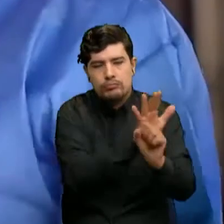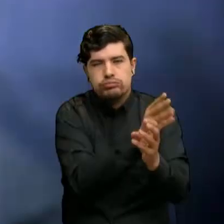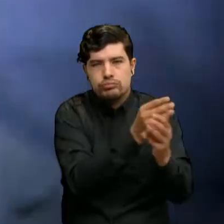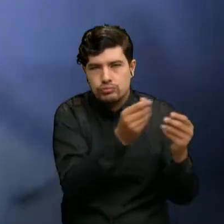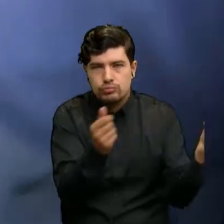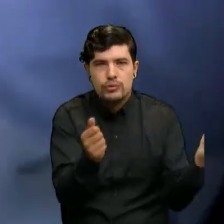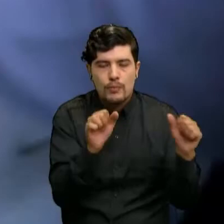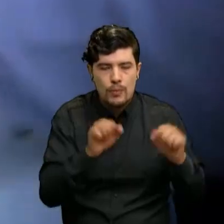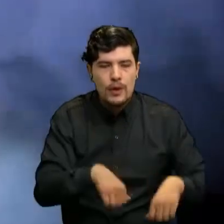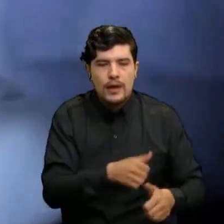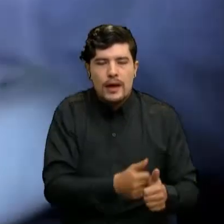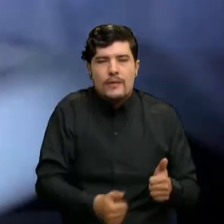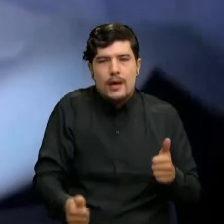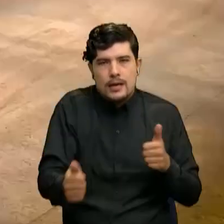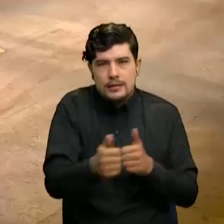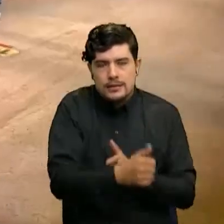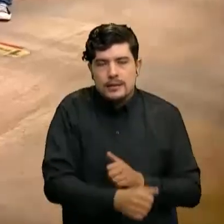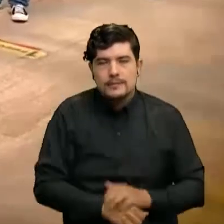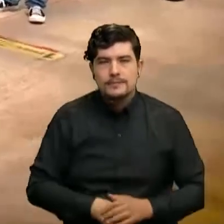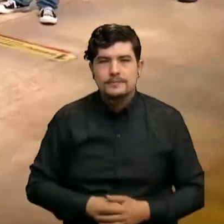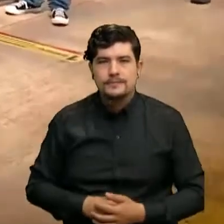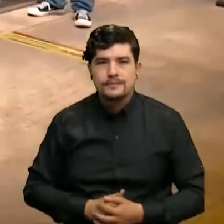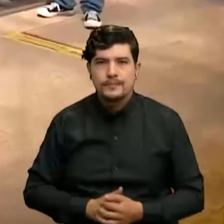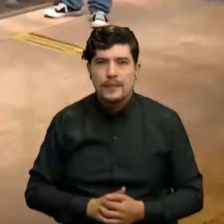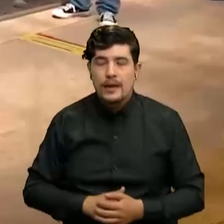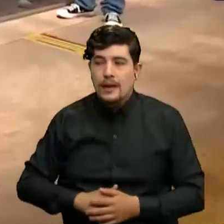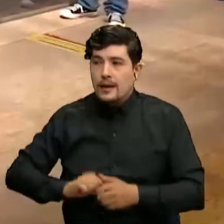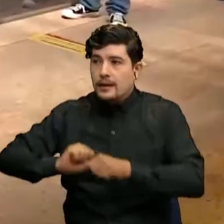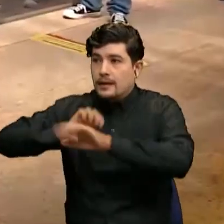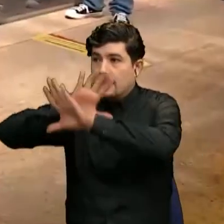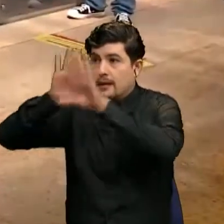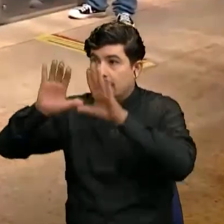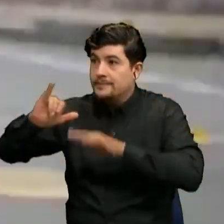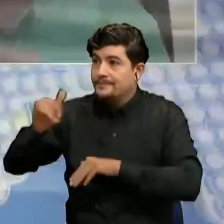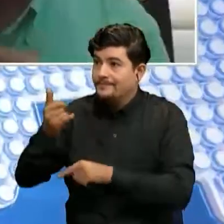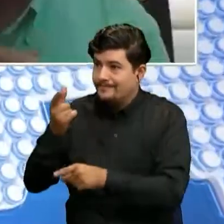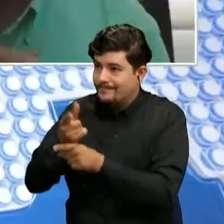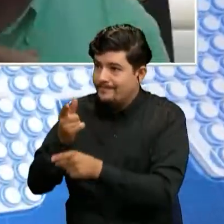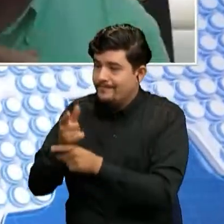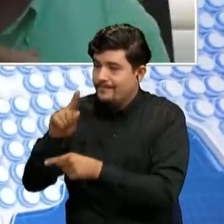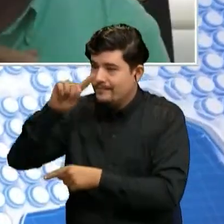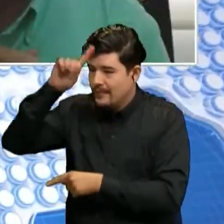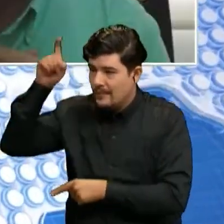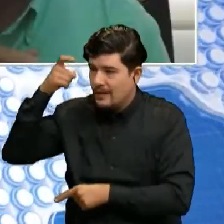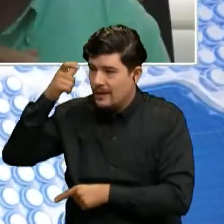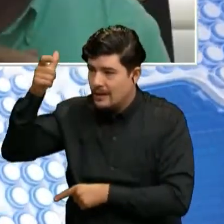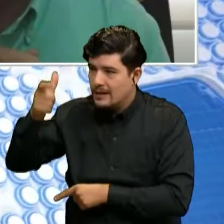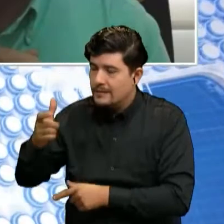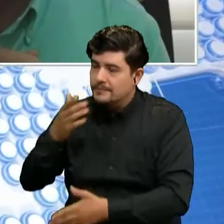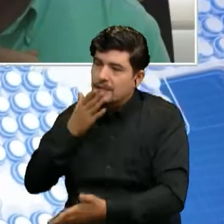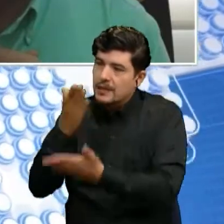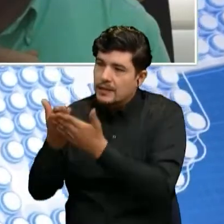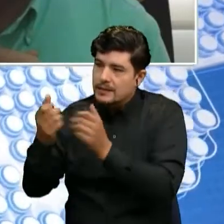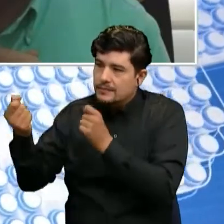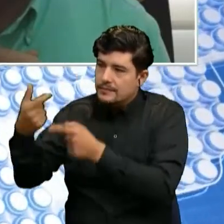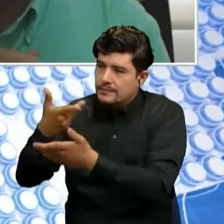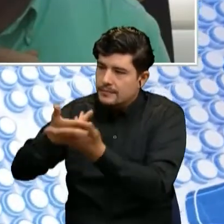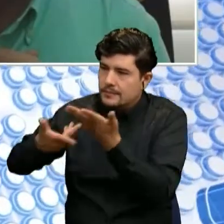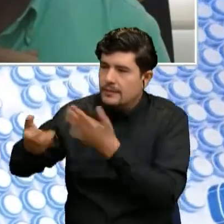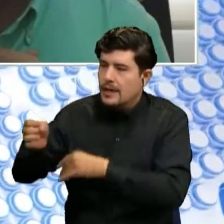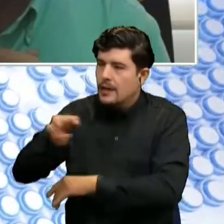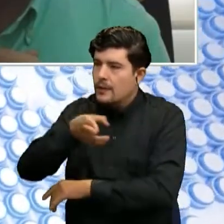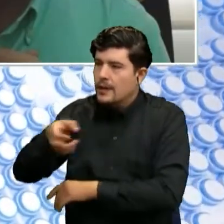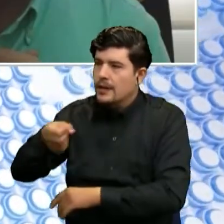poder lograr avanzar en este gran propósito. Claro que sí, gobernador, pues muchas gracias por estar a esta hora con nosotros en Oriente Noticias y por supuesto estaremos